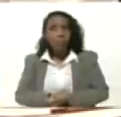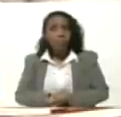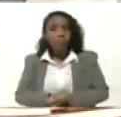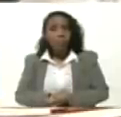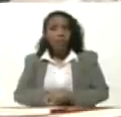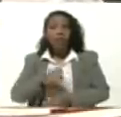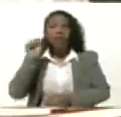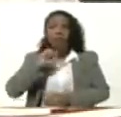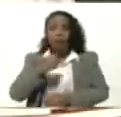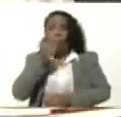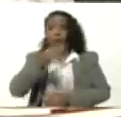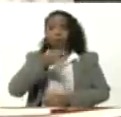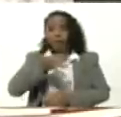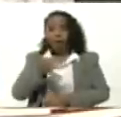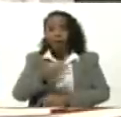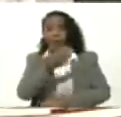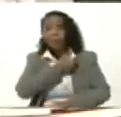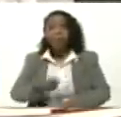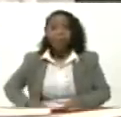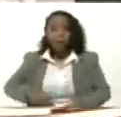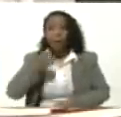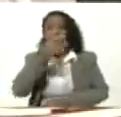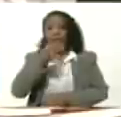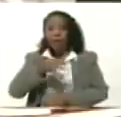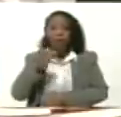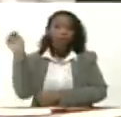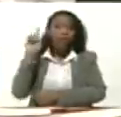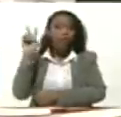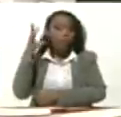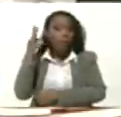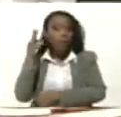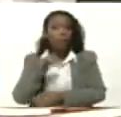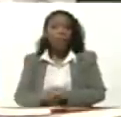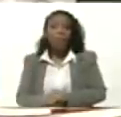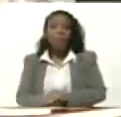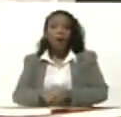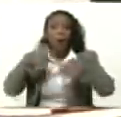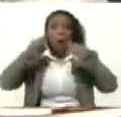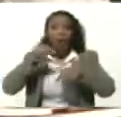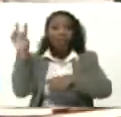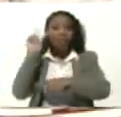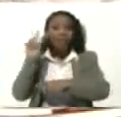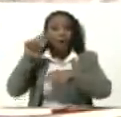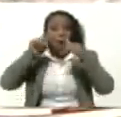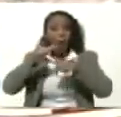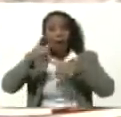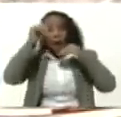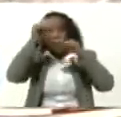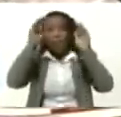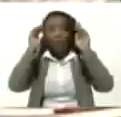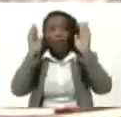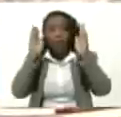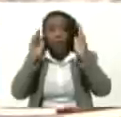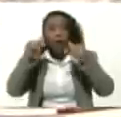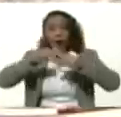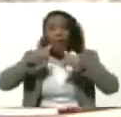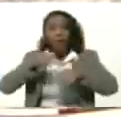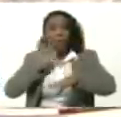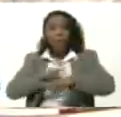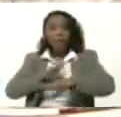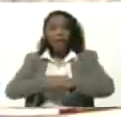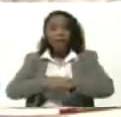Buenas tardes Presidente Buenas tardes Venezuela Hoy Venezuela Está muy pendiente De lo que Aquí está